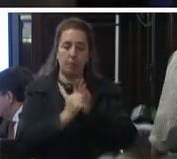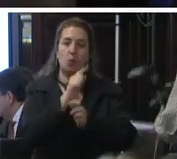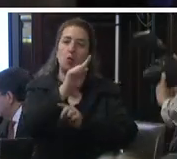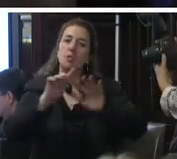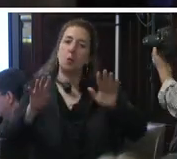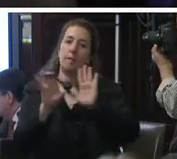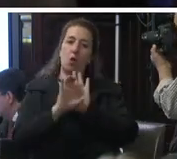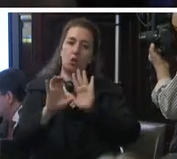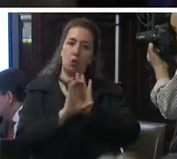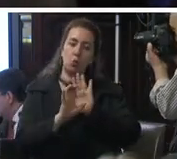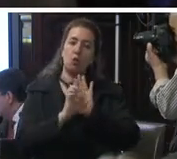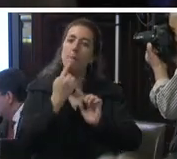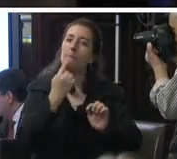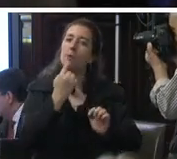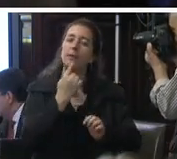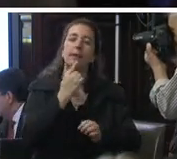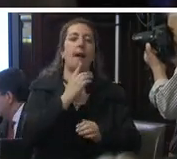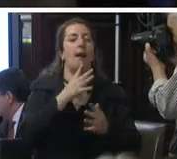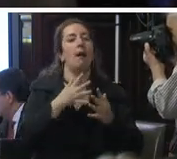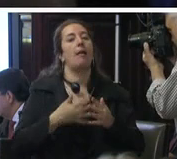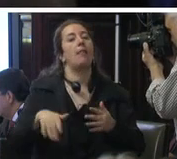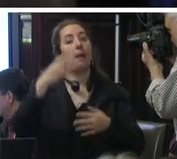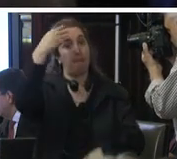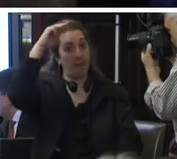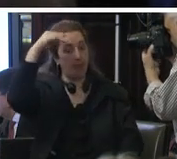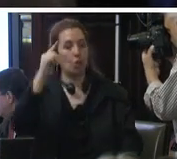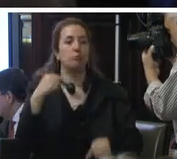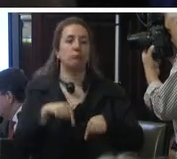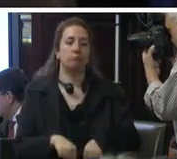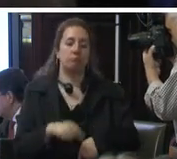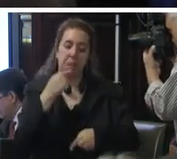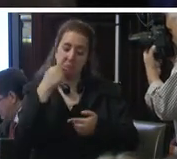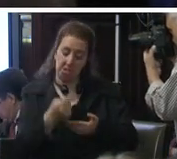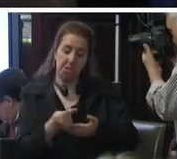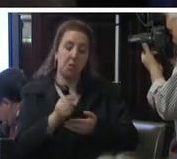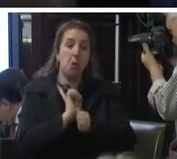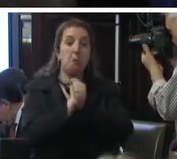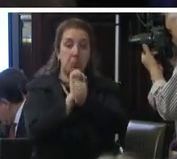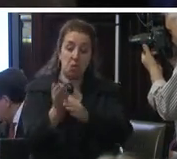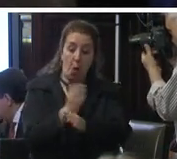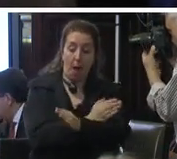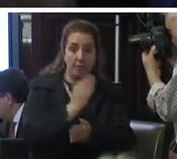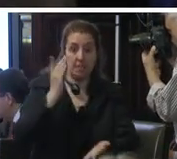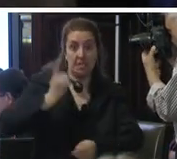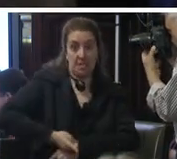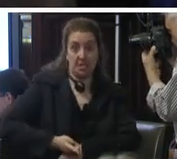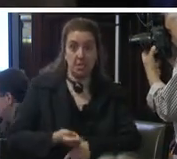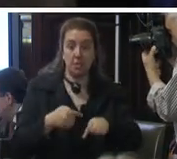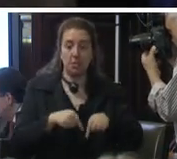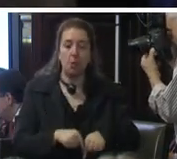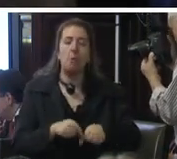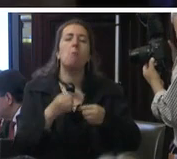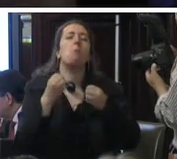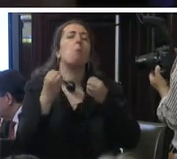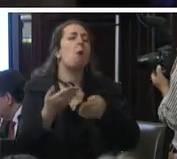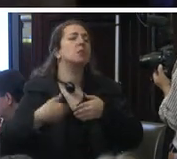constitución política de los estados unidos mexicanos prevé la prisión preventiva de oficio por un catálogo de delitos considerados de alto impacto